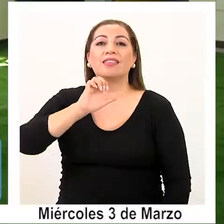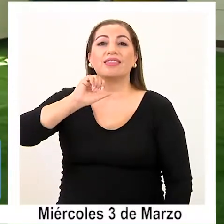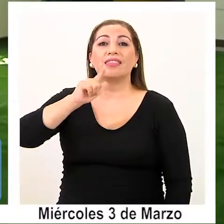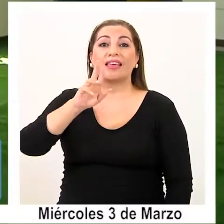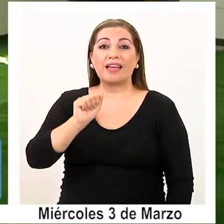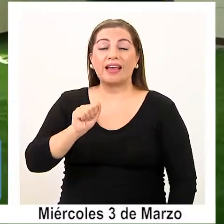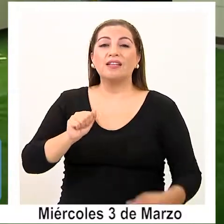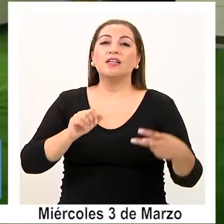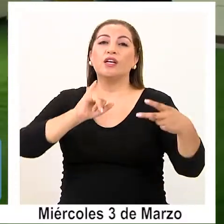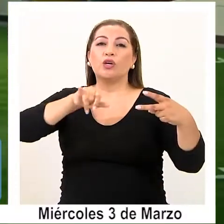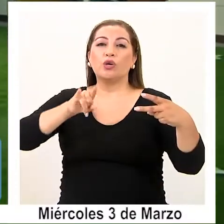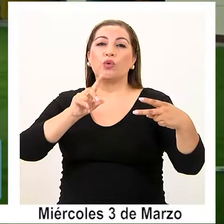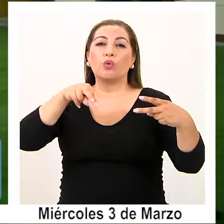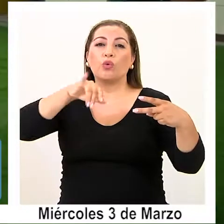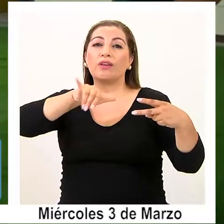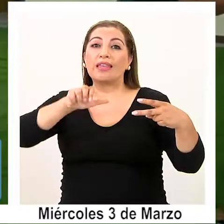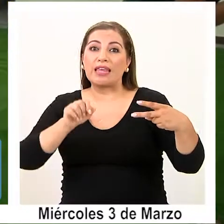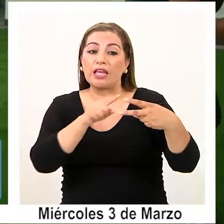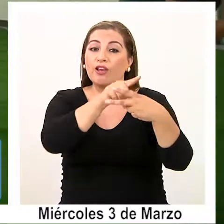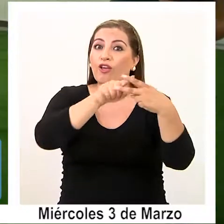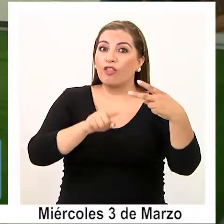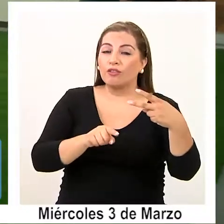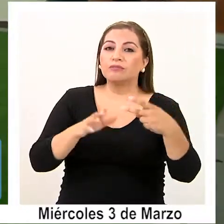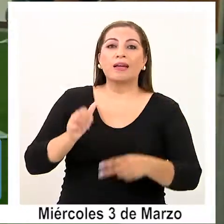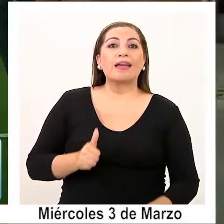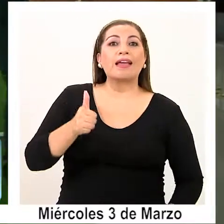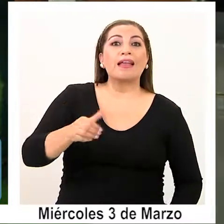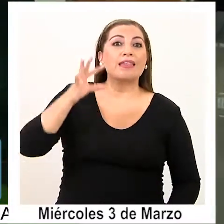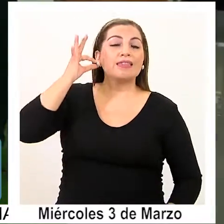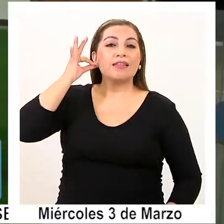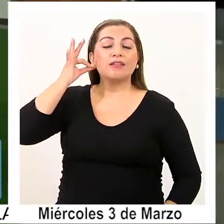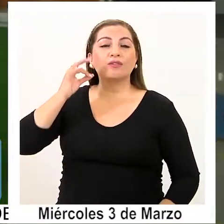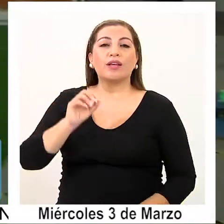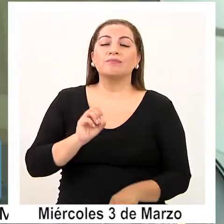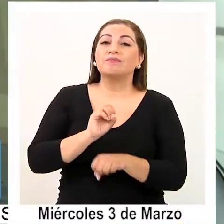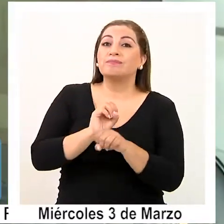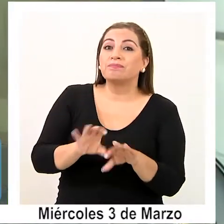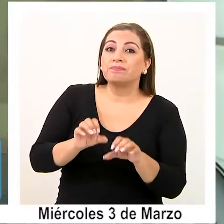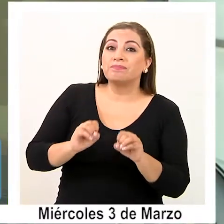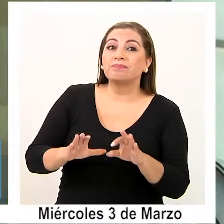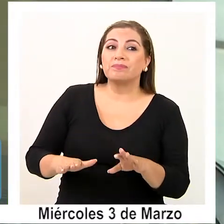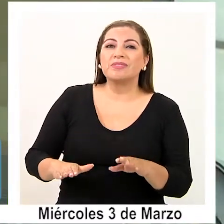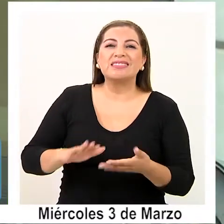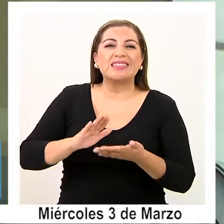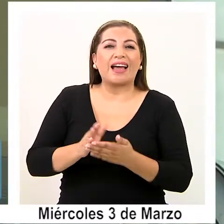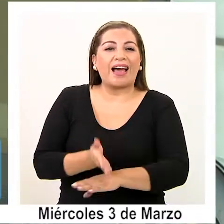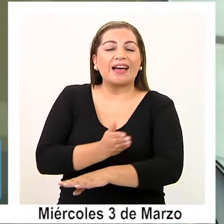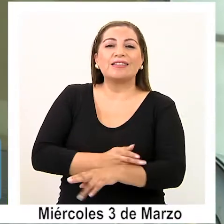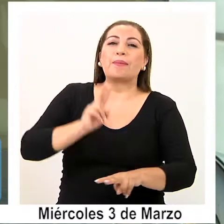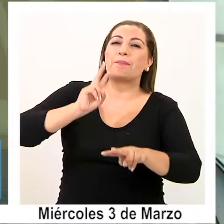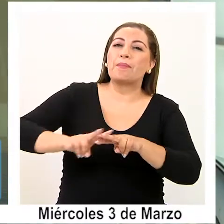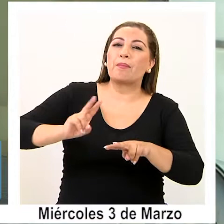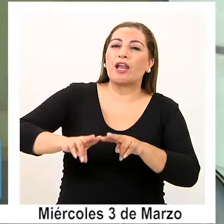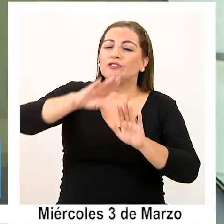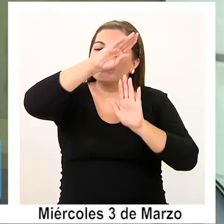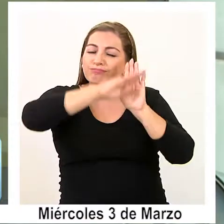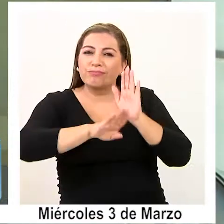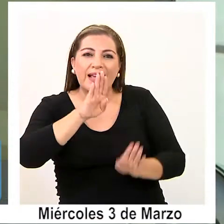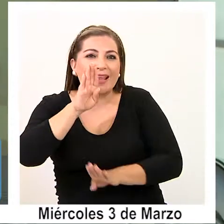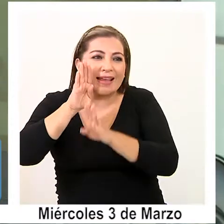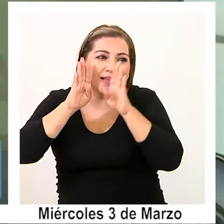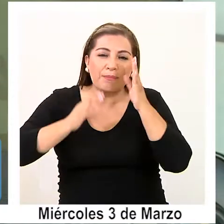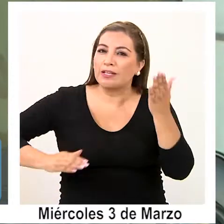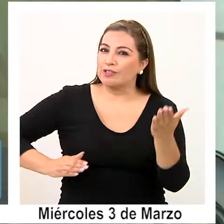Junji de la región. Y para eso, las directoras educadoras de párvulos tienen todo preparado y con los protocolos sanitarios